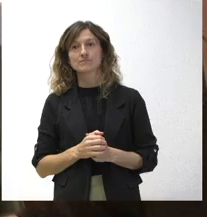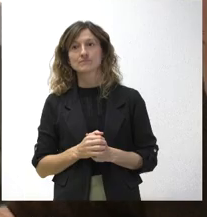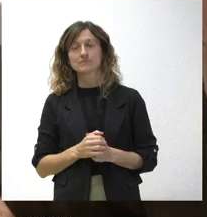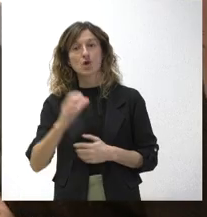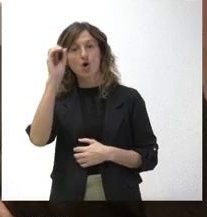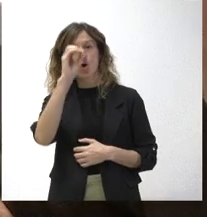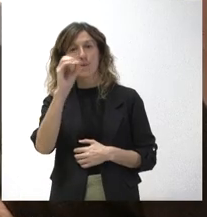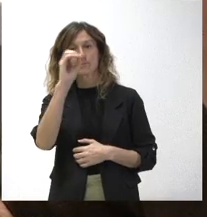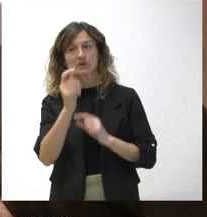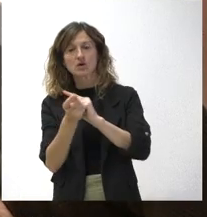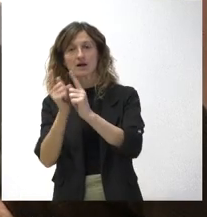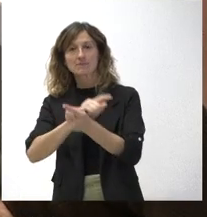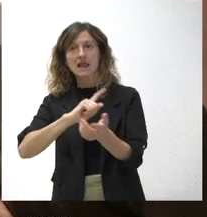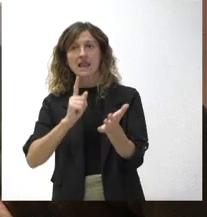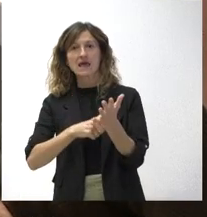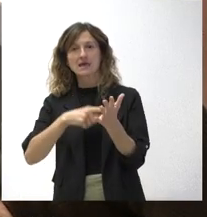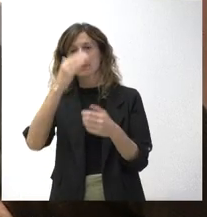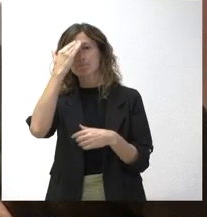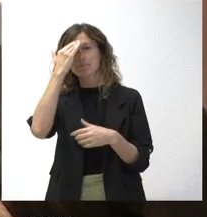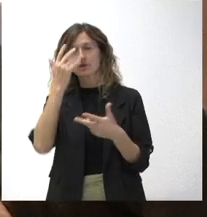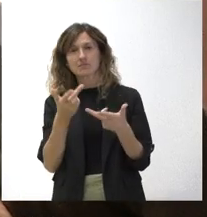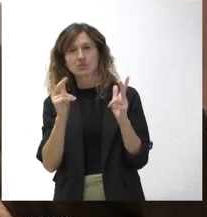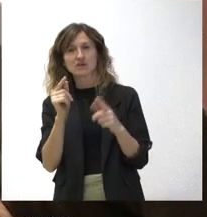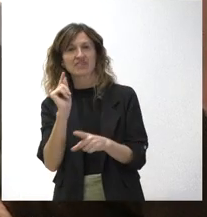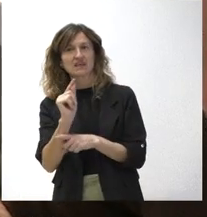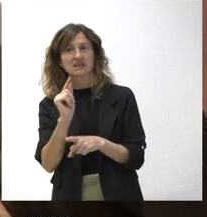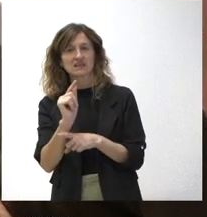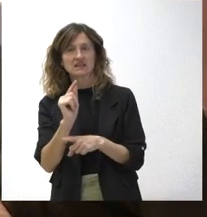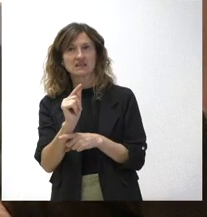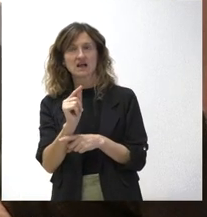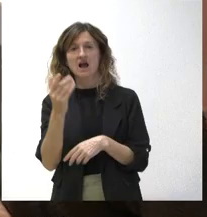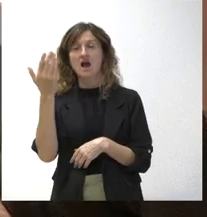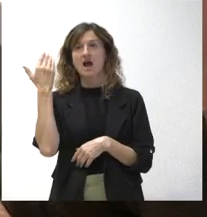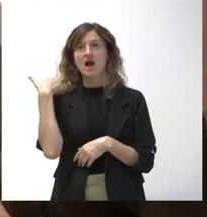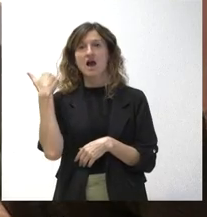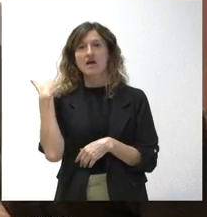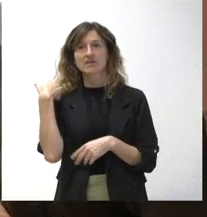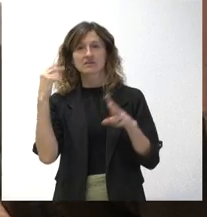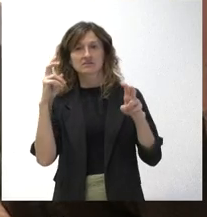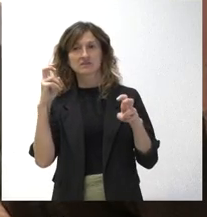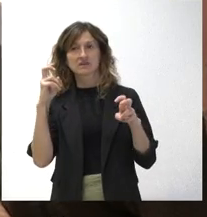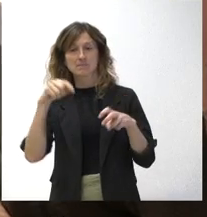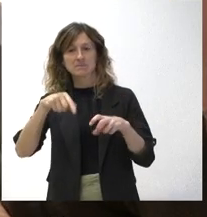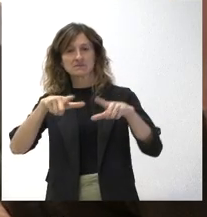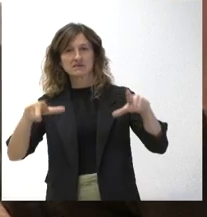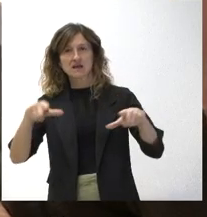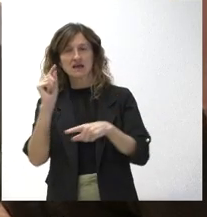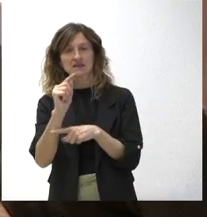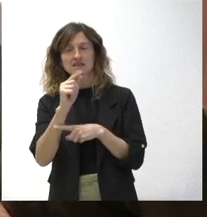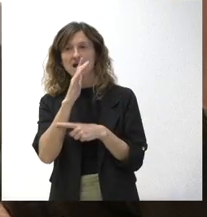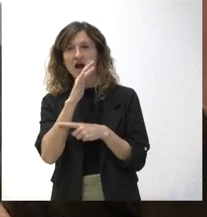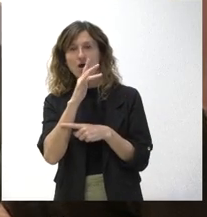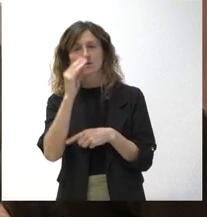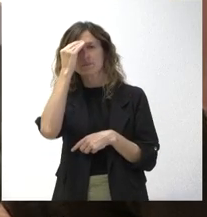para criticar la ley de memoria democrática, como usted creo que hizo hace tiempo en esta misma sala y que ahora la